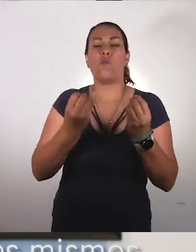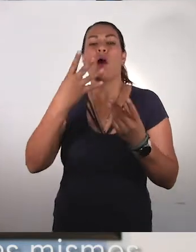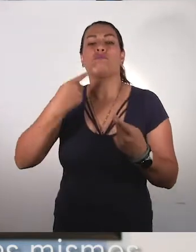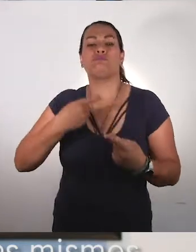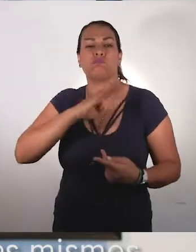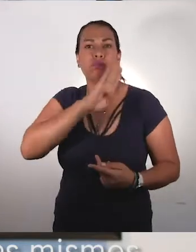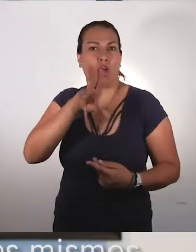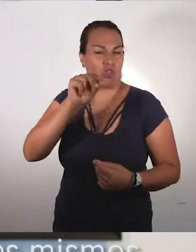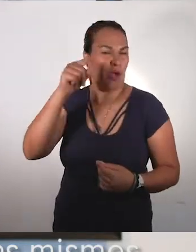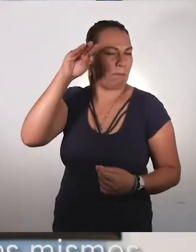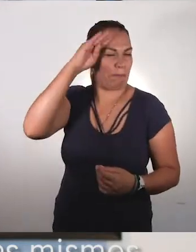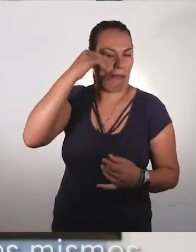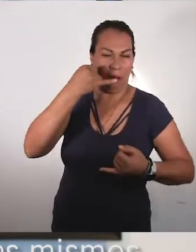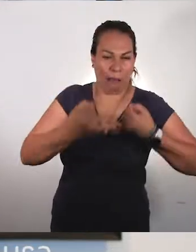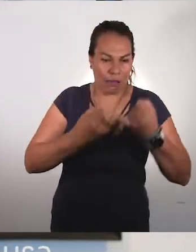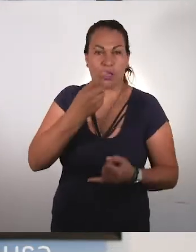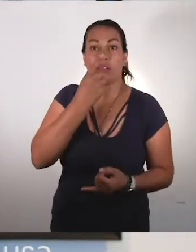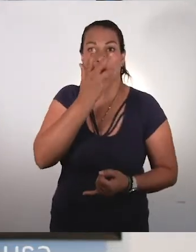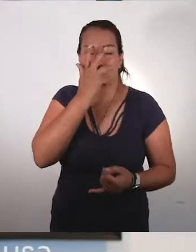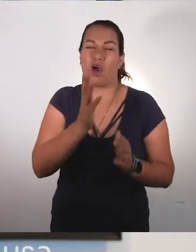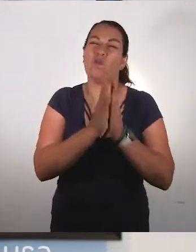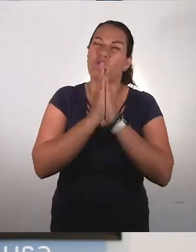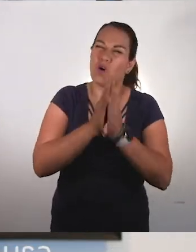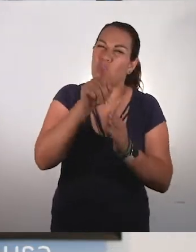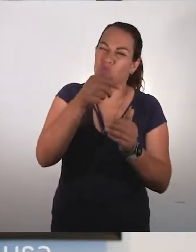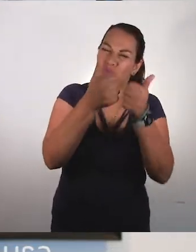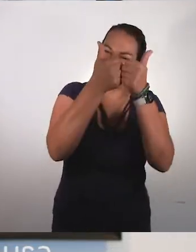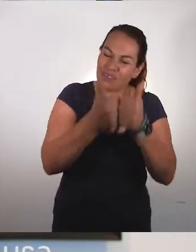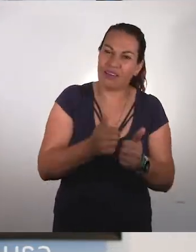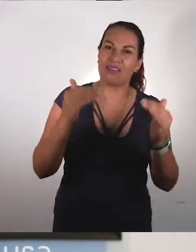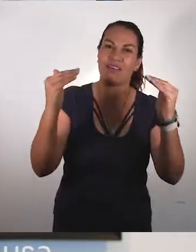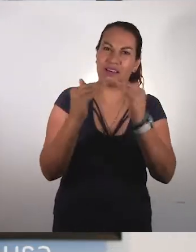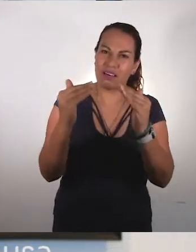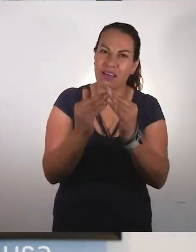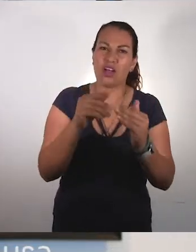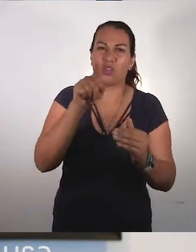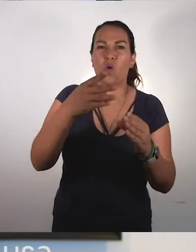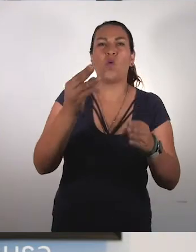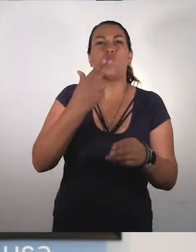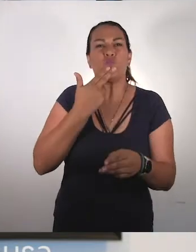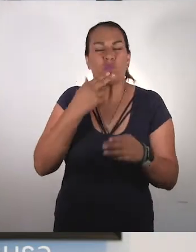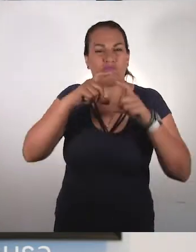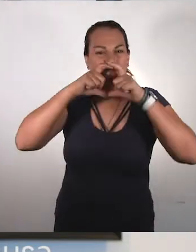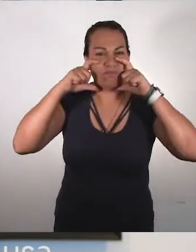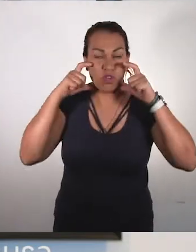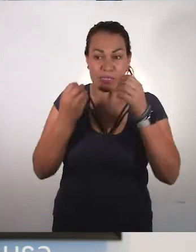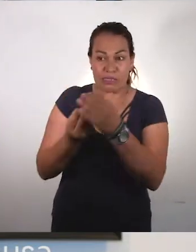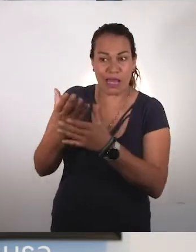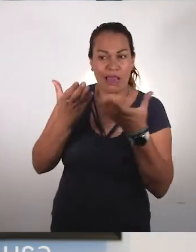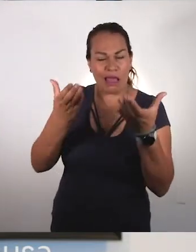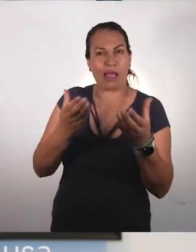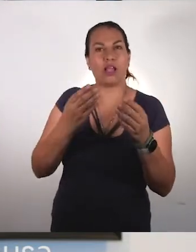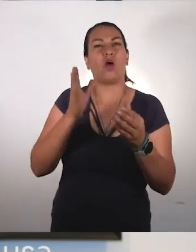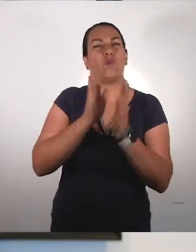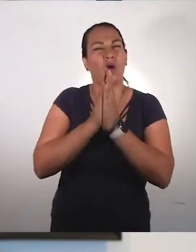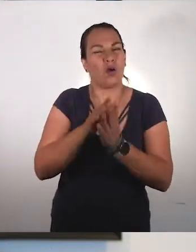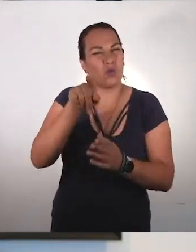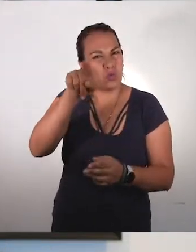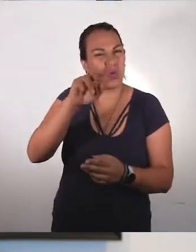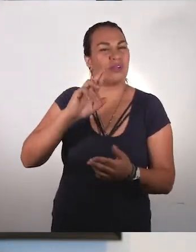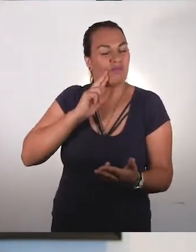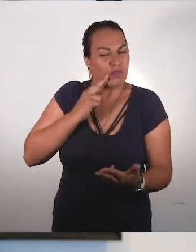mismos vean que no es un juego. Y te lo vuelvo a pedir. Quédate en casa, usa cubrebocas y sales a la calle.